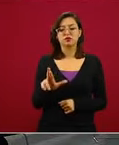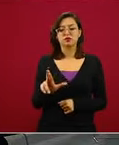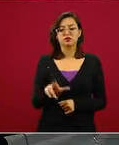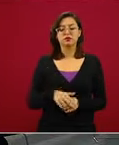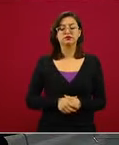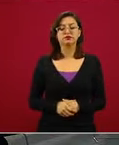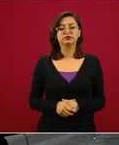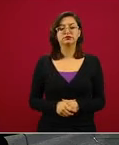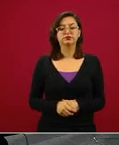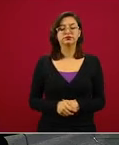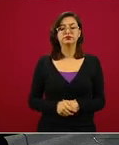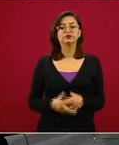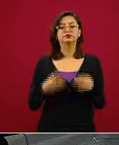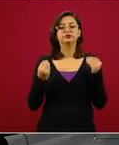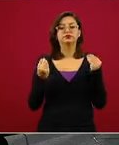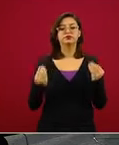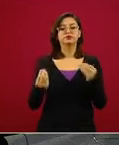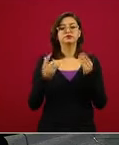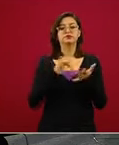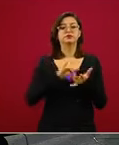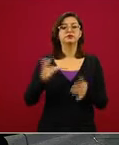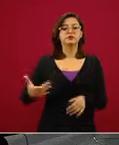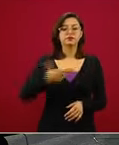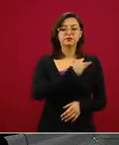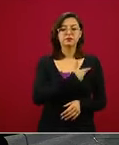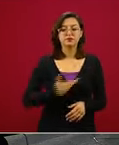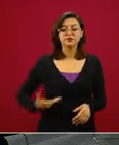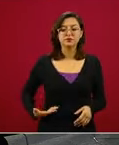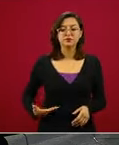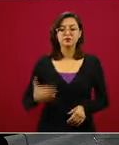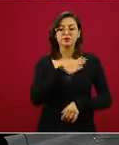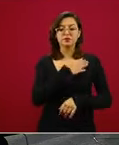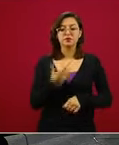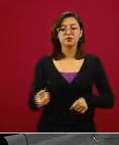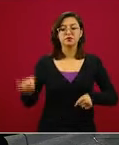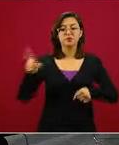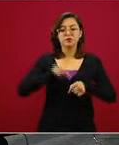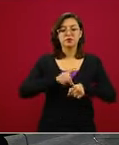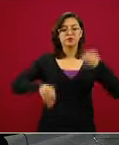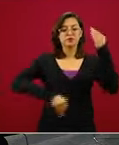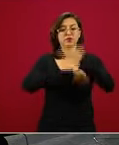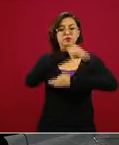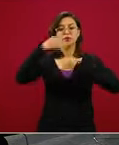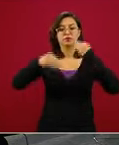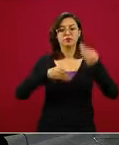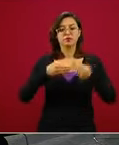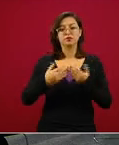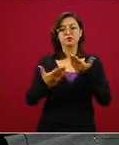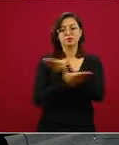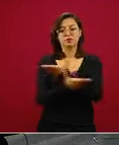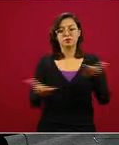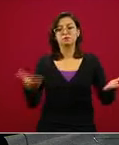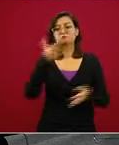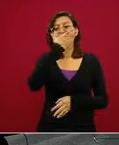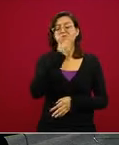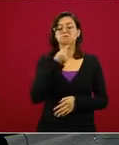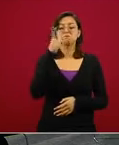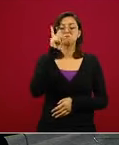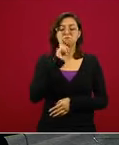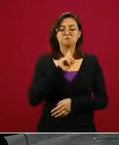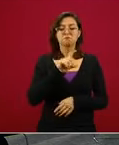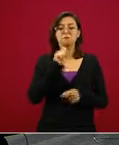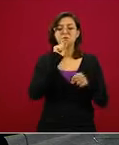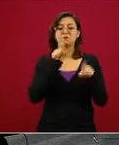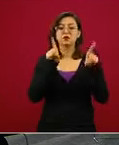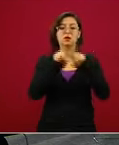Muchas gracias, señor presidente. Muy buenos días, tengan todas y todos ustedes y a